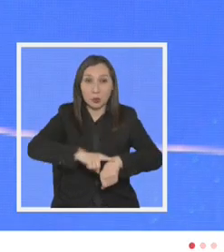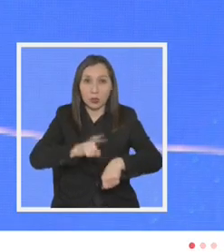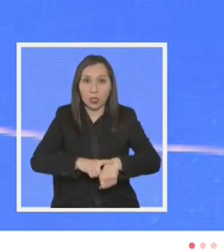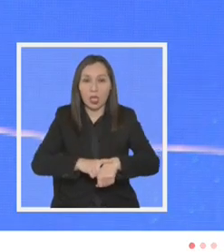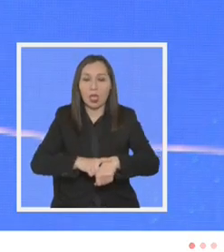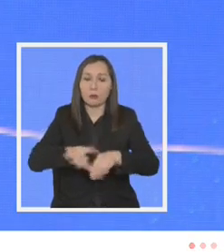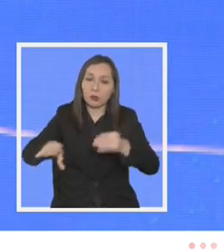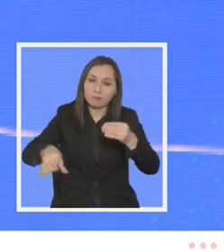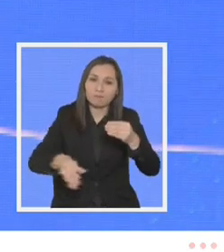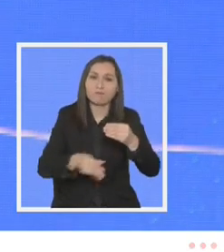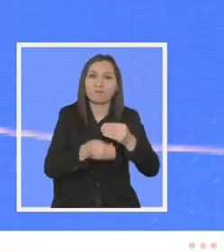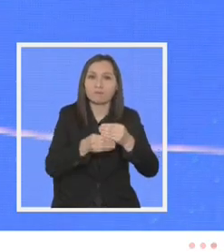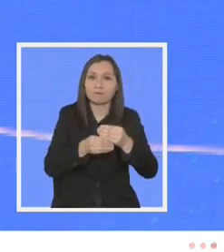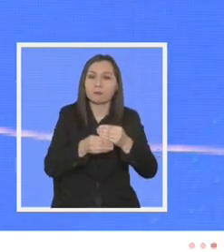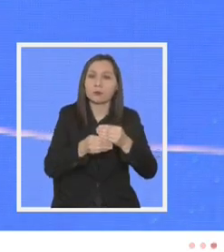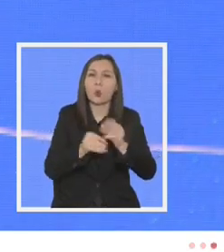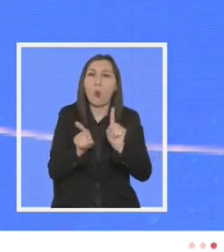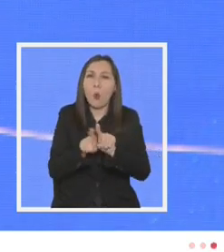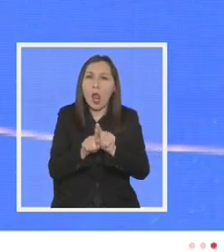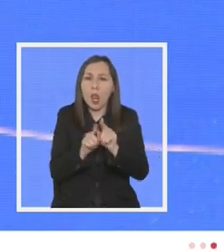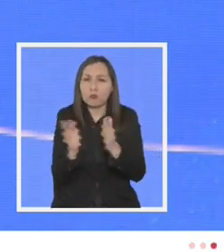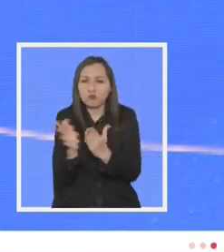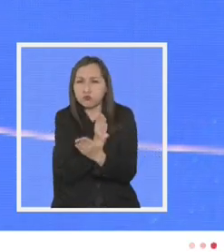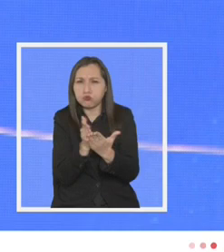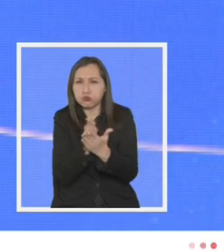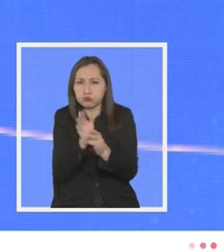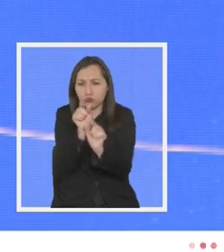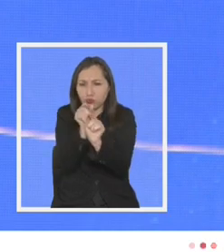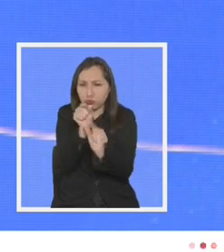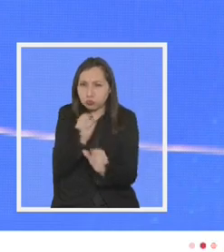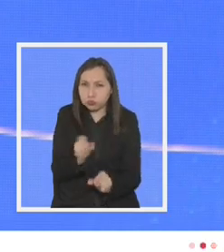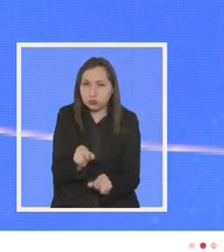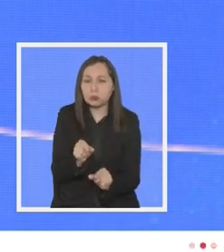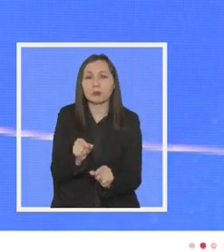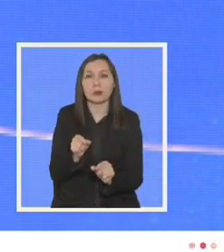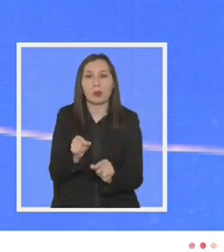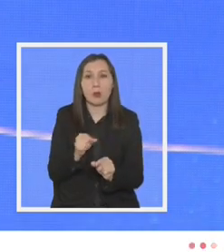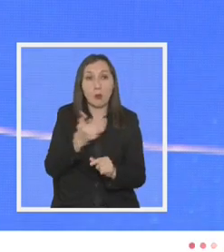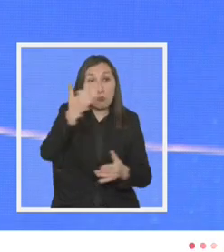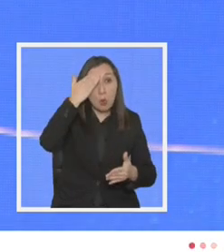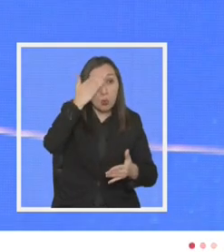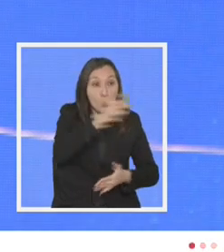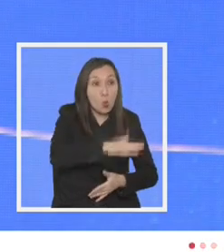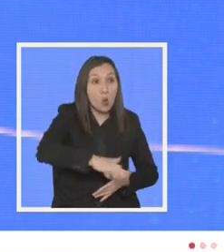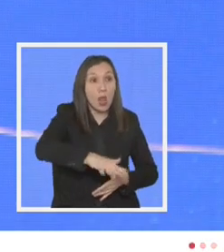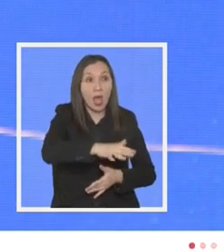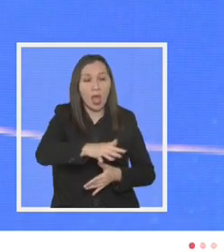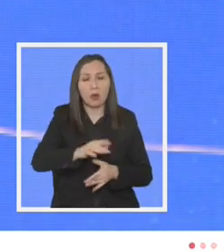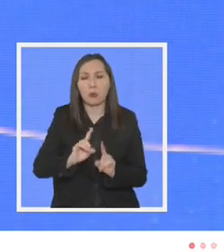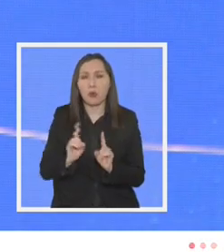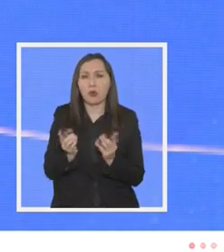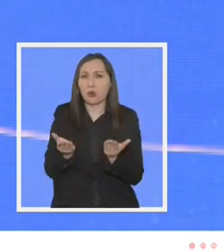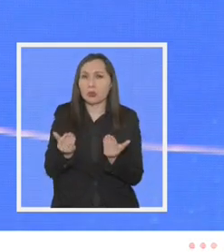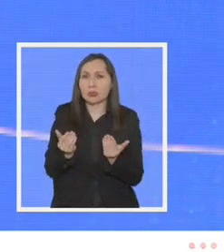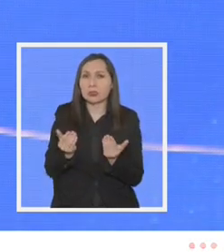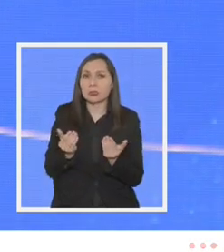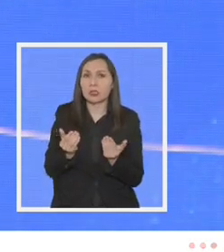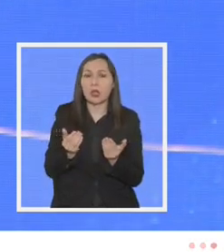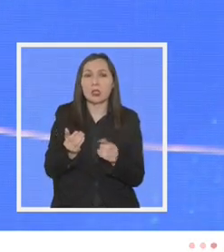incorporar y vertebrar políticamente a los sectores populares sin necesariamente